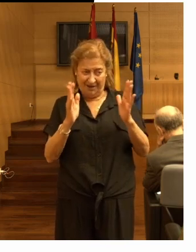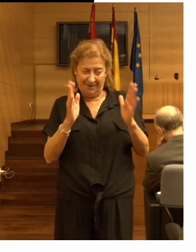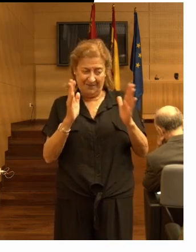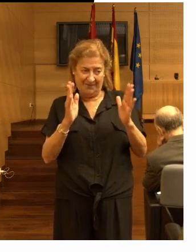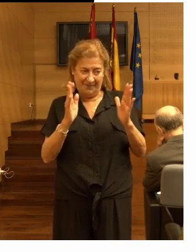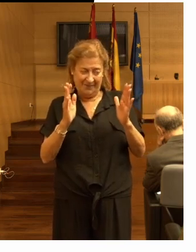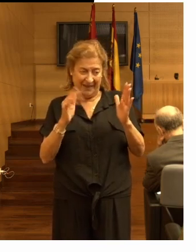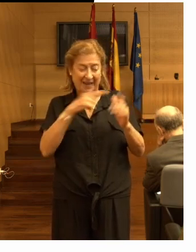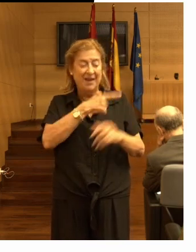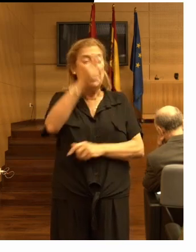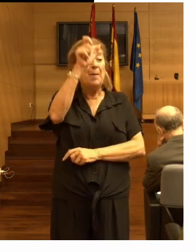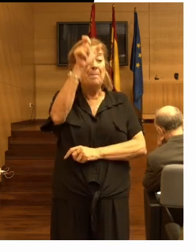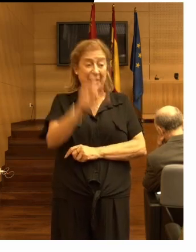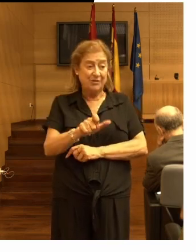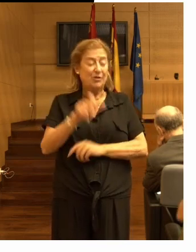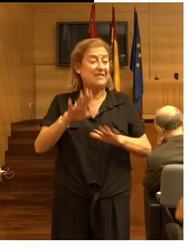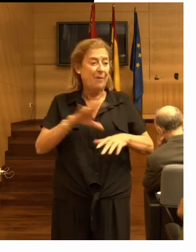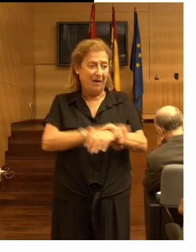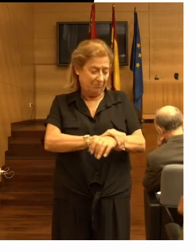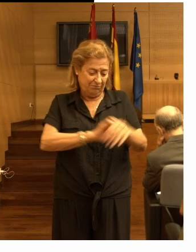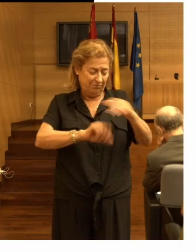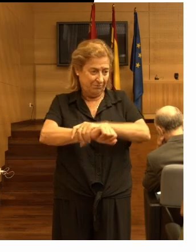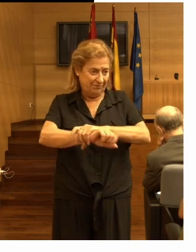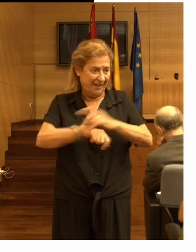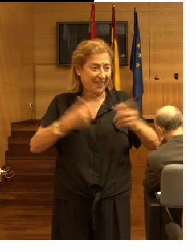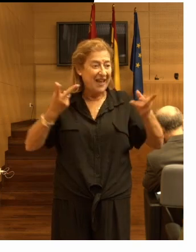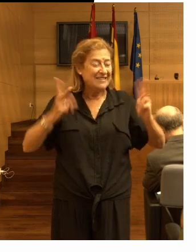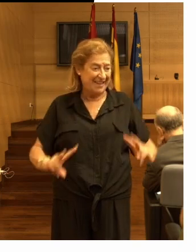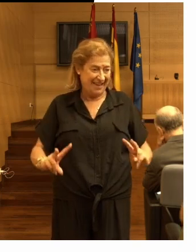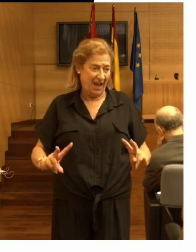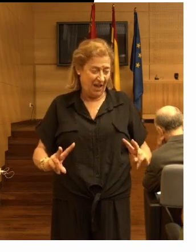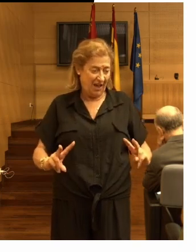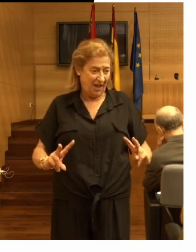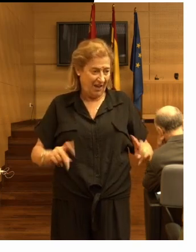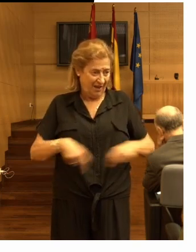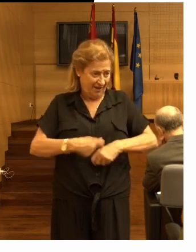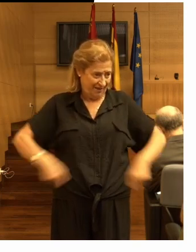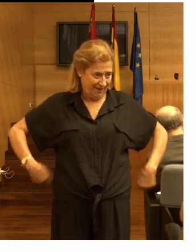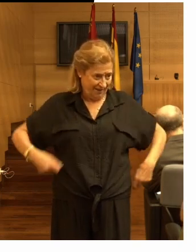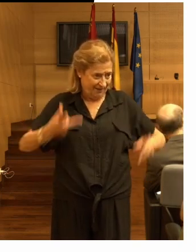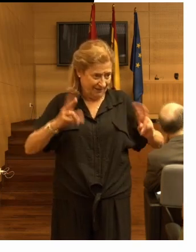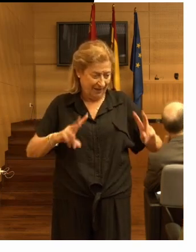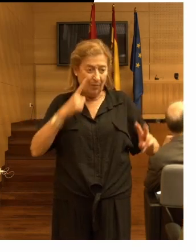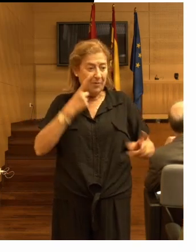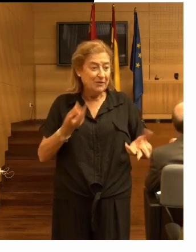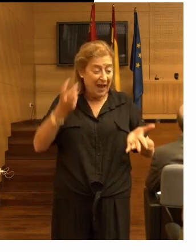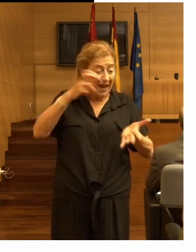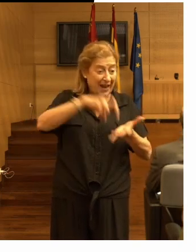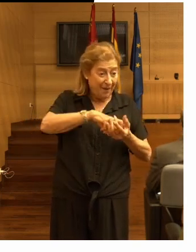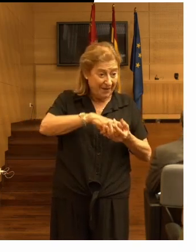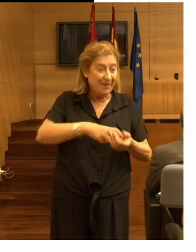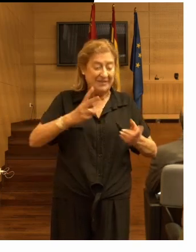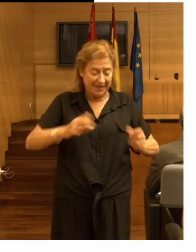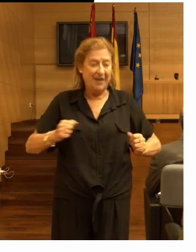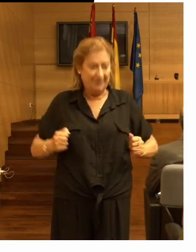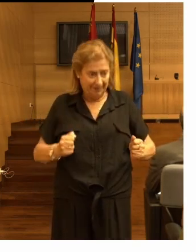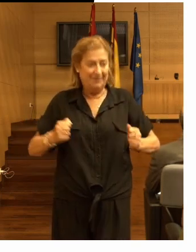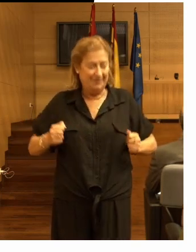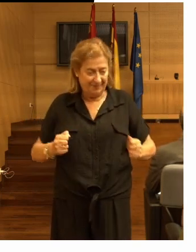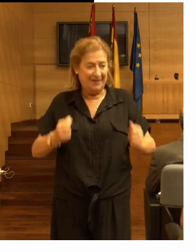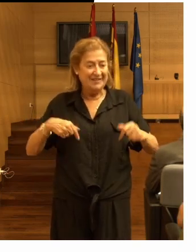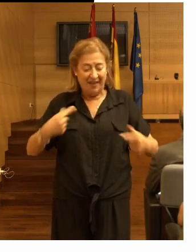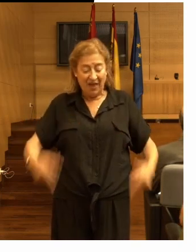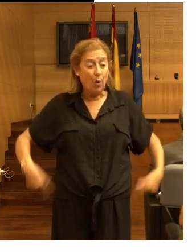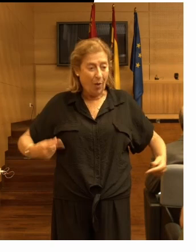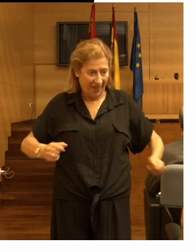esta persona estaba atada a la silla y lo que como vemos aquí se levantaba de la silla e iba empujando iba tirando de la silla de